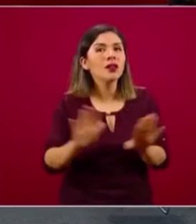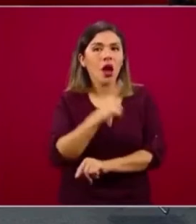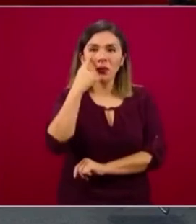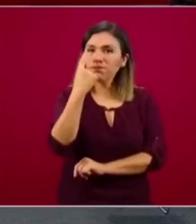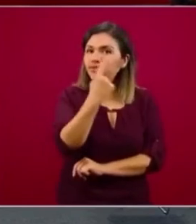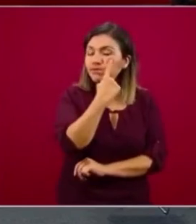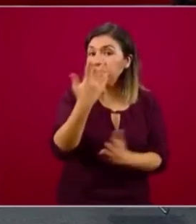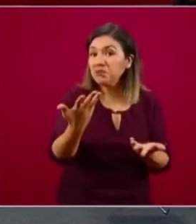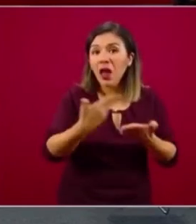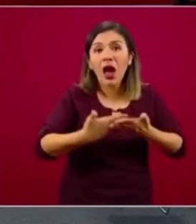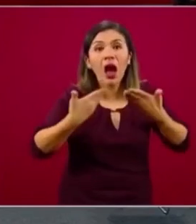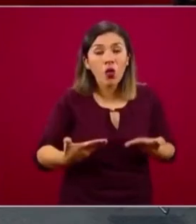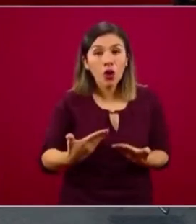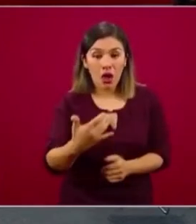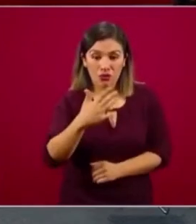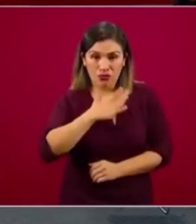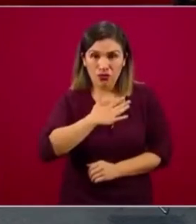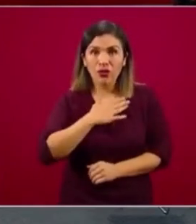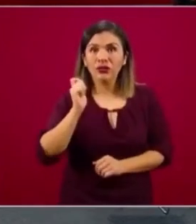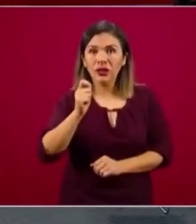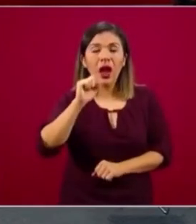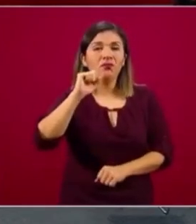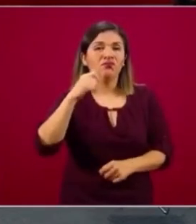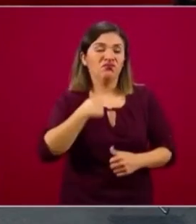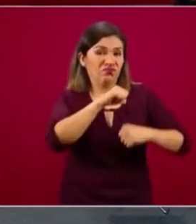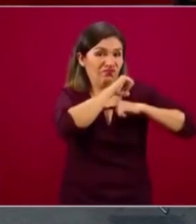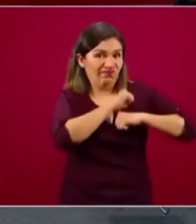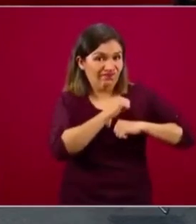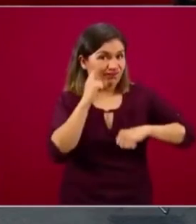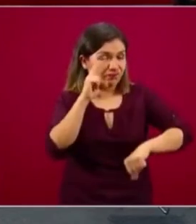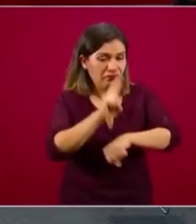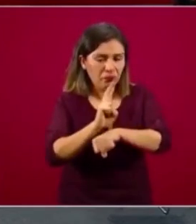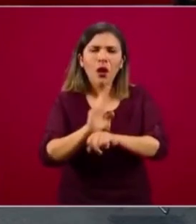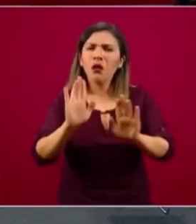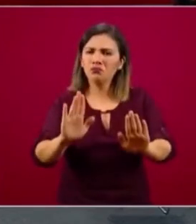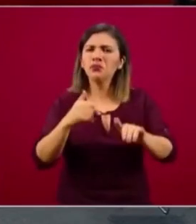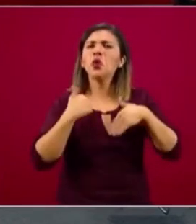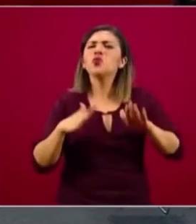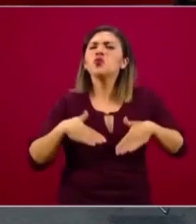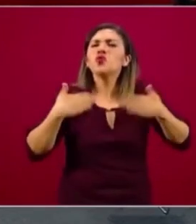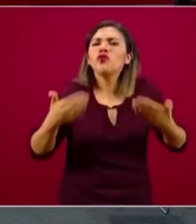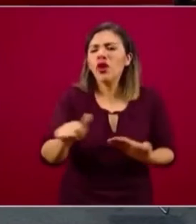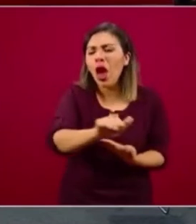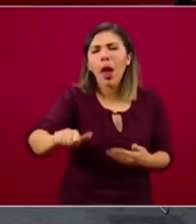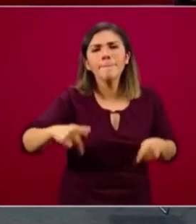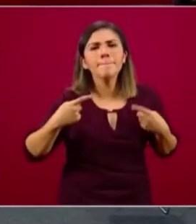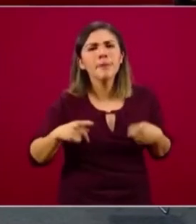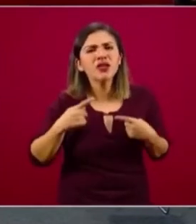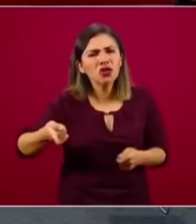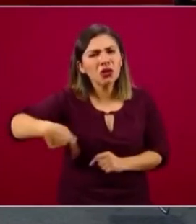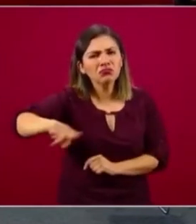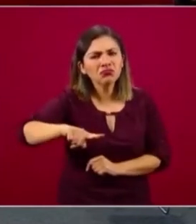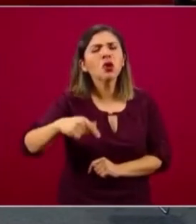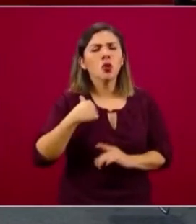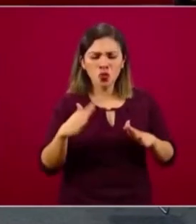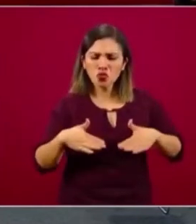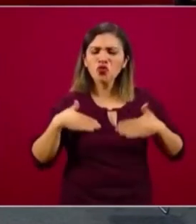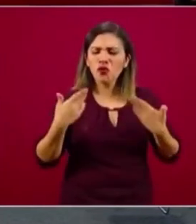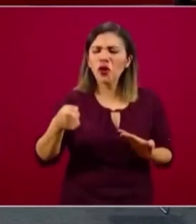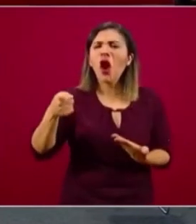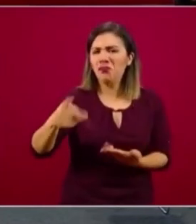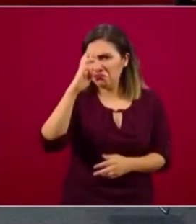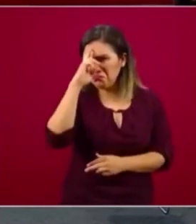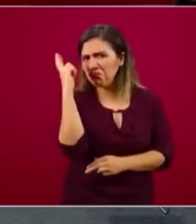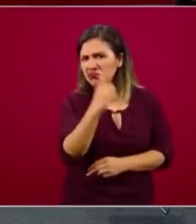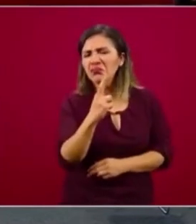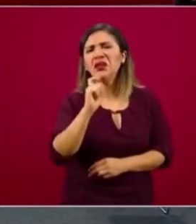ahora nosotros como autoridades públicas confiamos en los ciudadanos, confiamos que ellos están cumpliendo la ley, que están cumpliendo